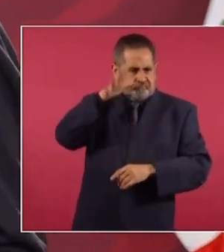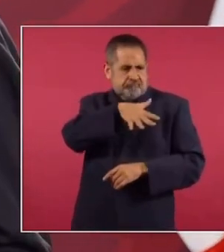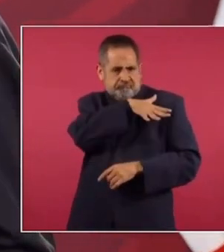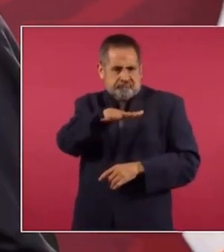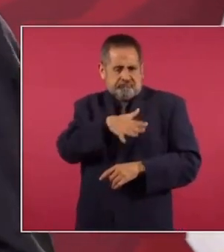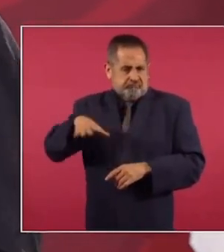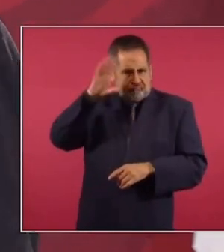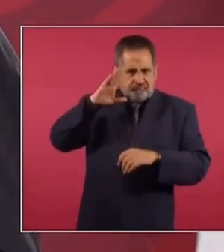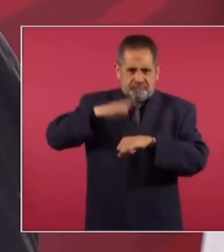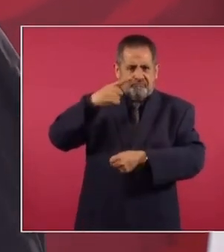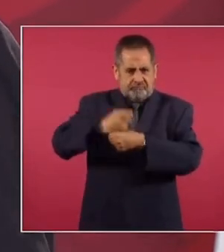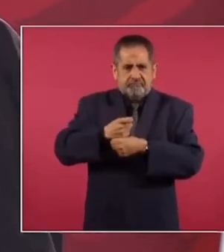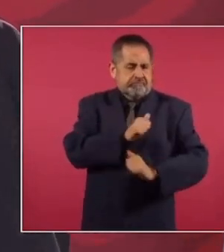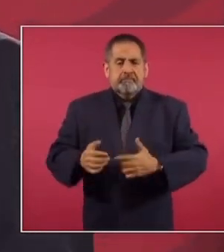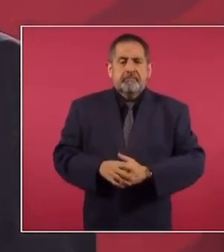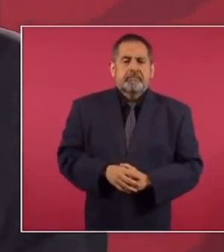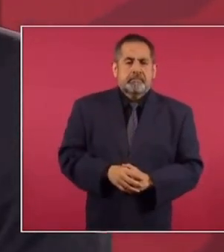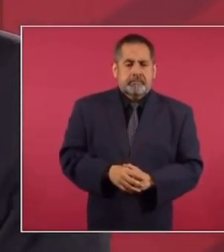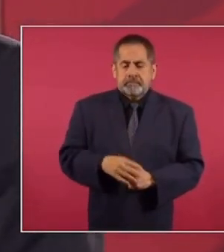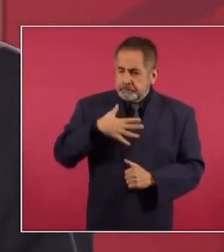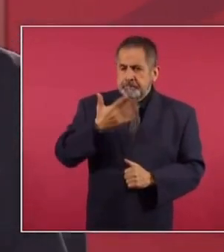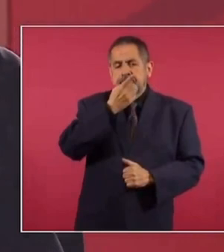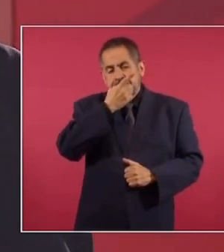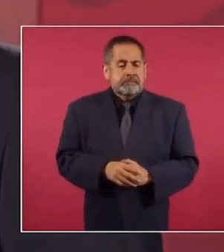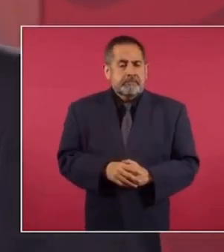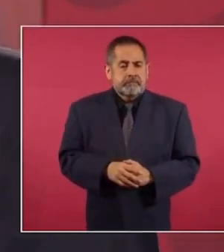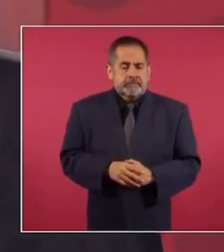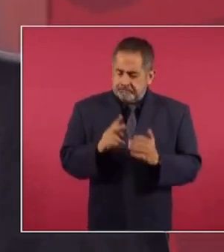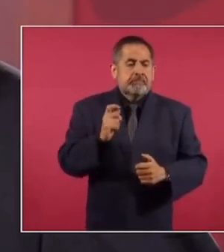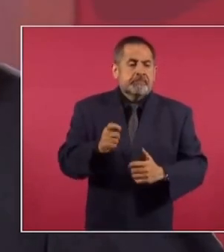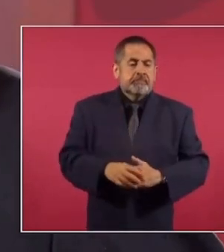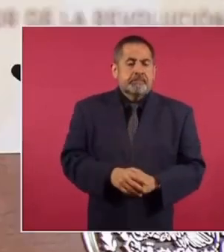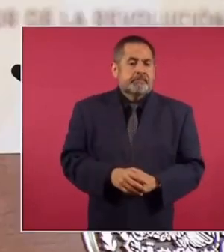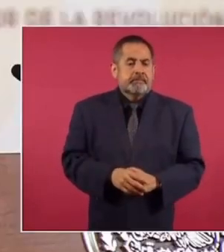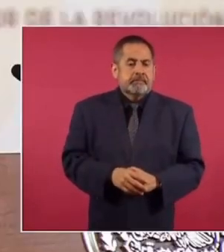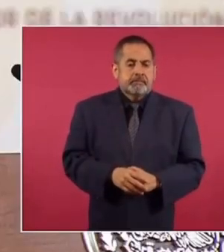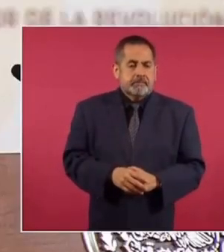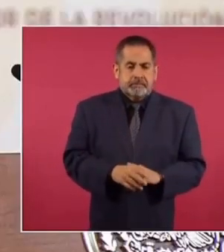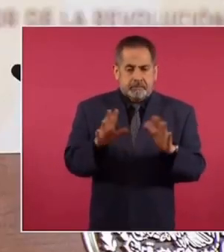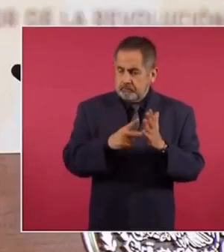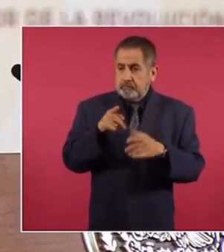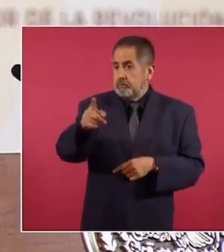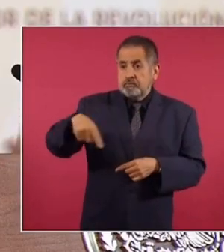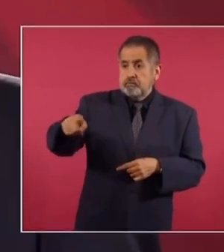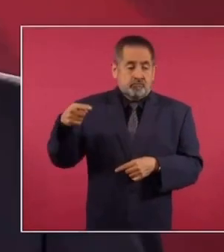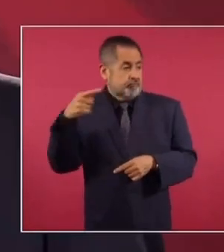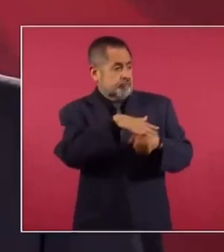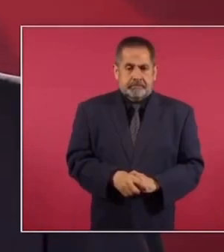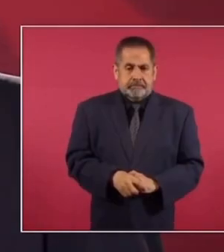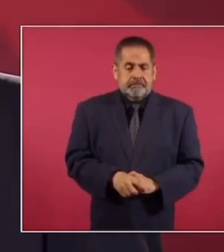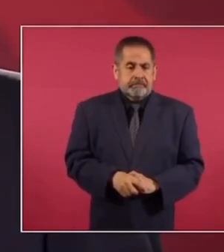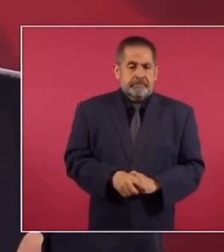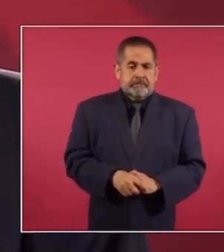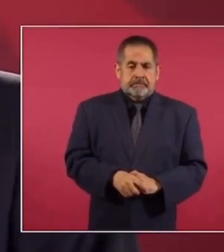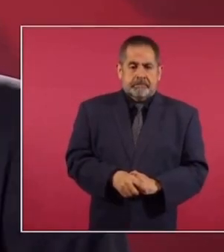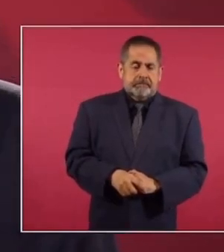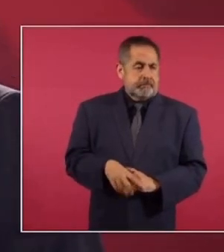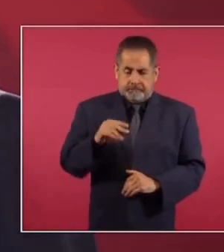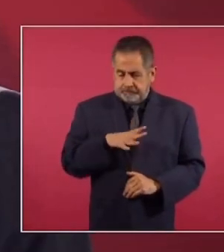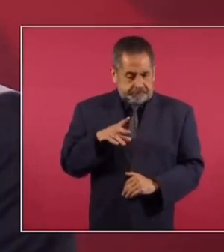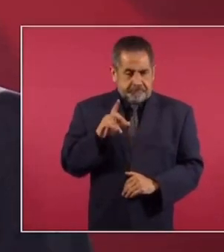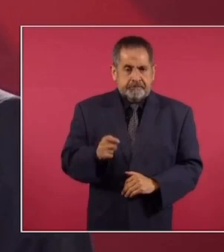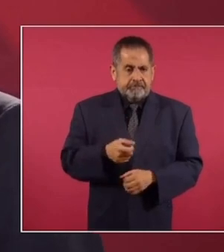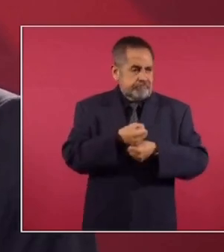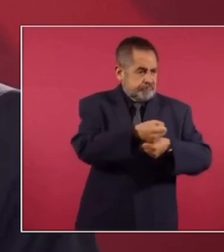supremo de las Fuerzas Armadas ha dicho, sostiene, de que no se va a usar al ejército para reprimir al pueblo. Y no ha habido